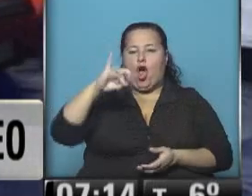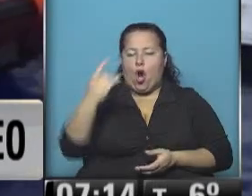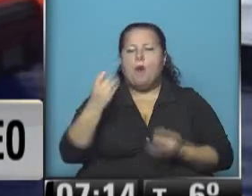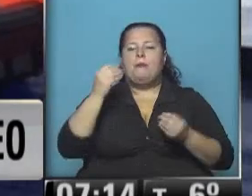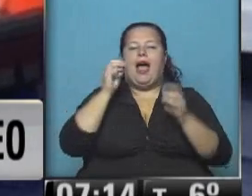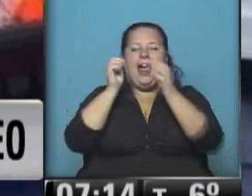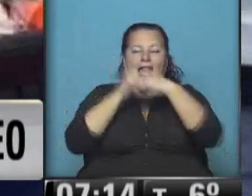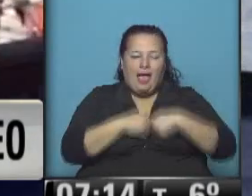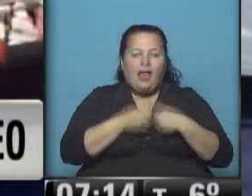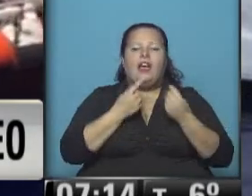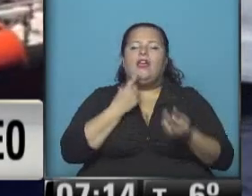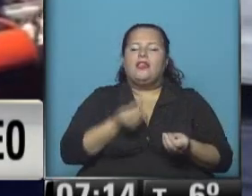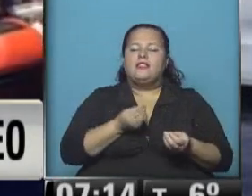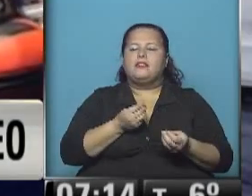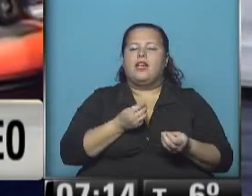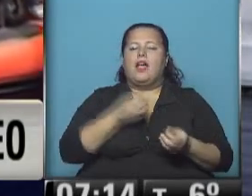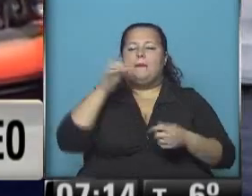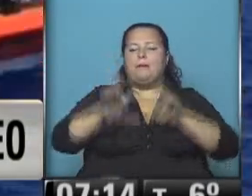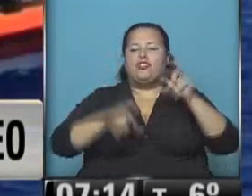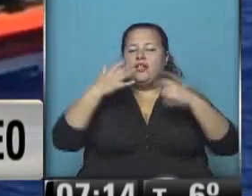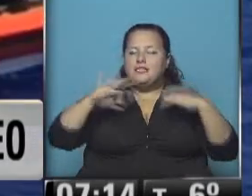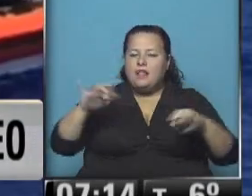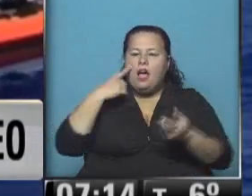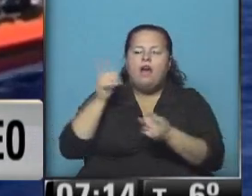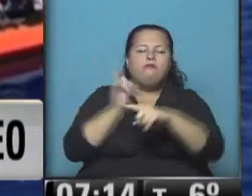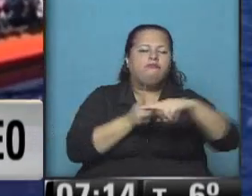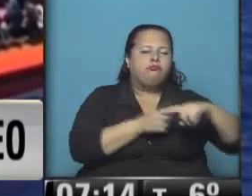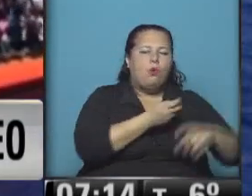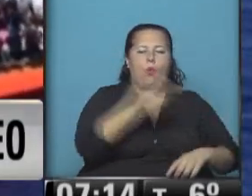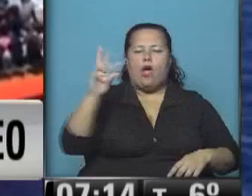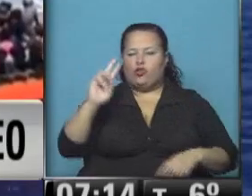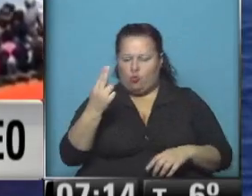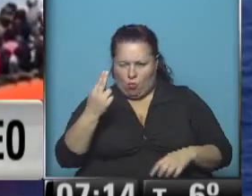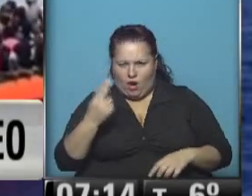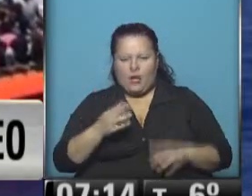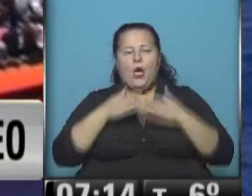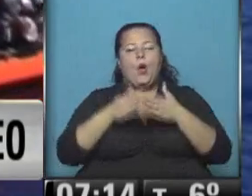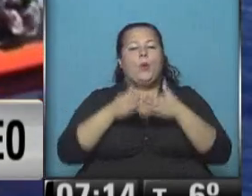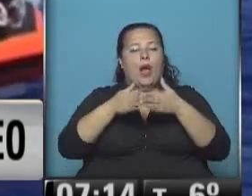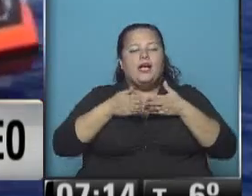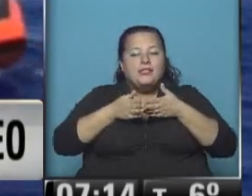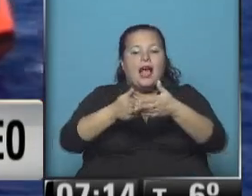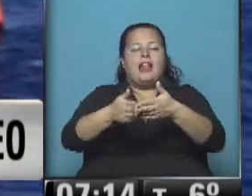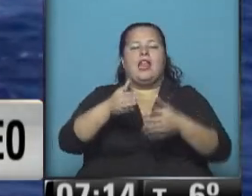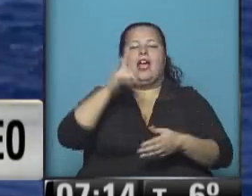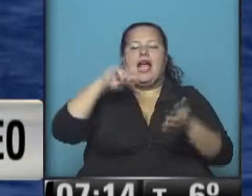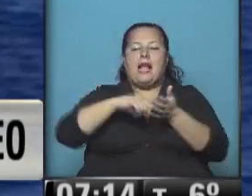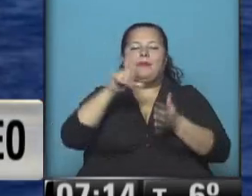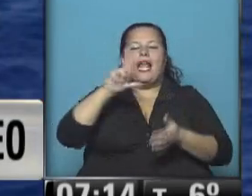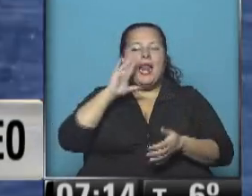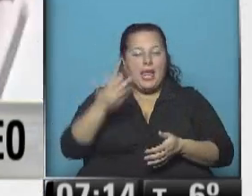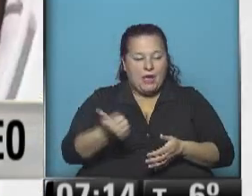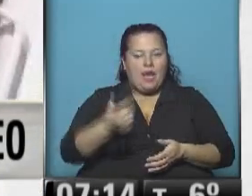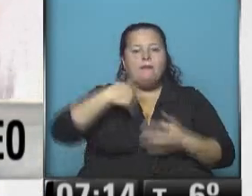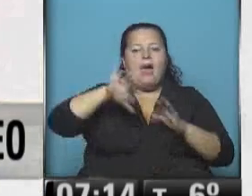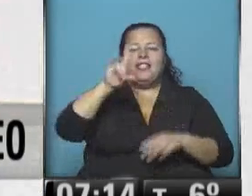Refugiados que se basó en el testimonio de sobrevivientes para calcular el número de víctimas. El barco había partido de Trípoli, la capital de Libia, con